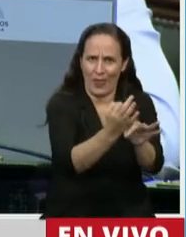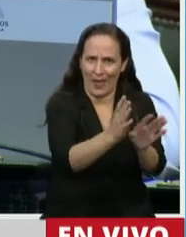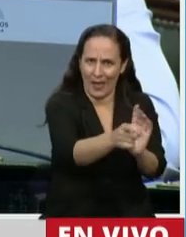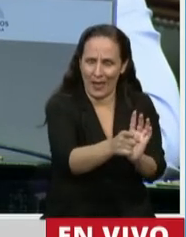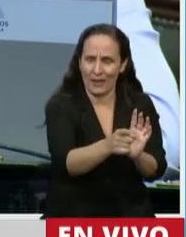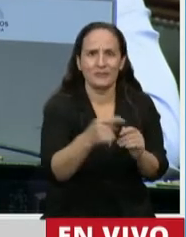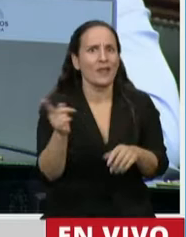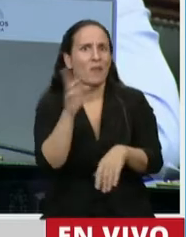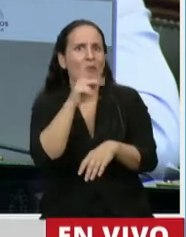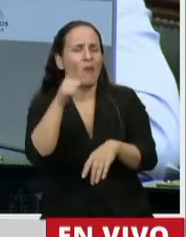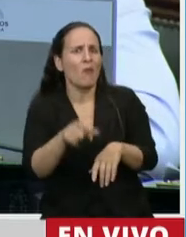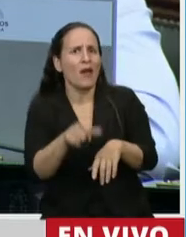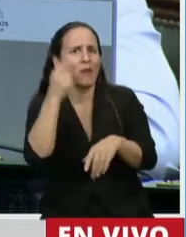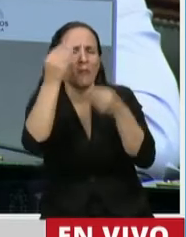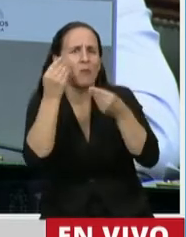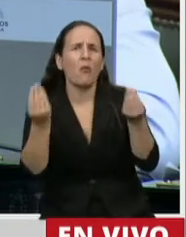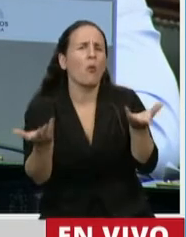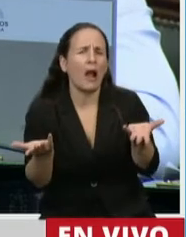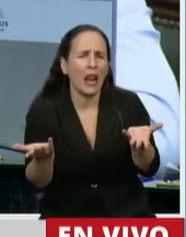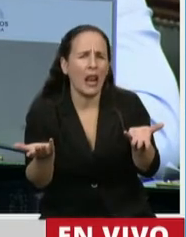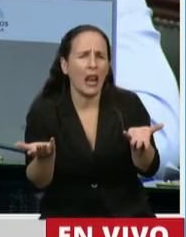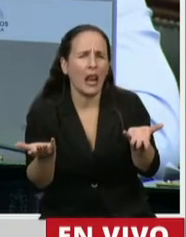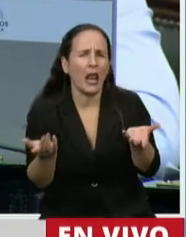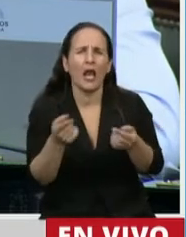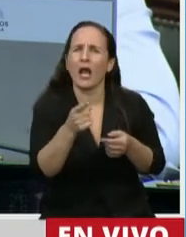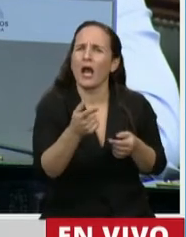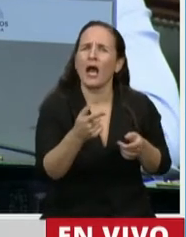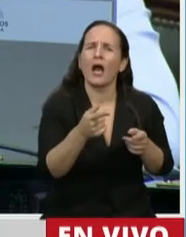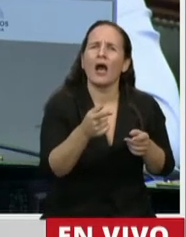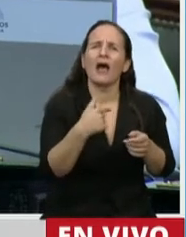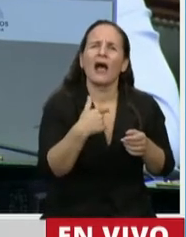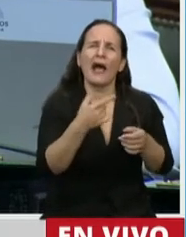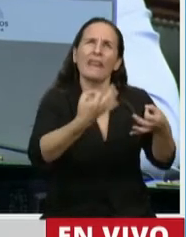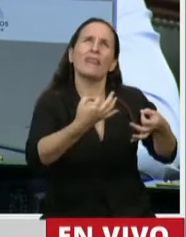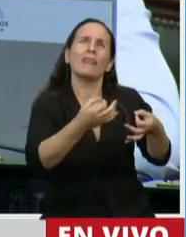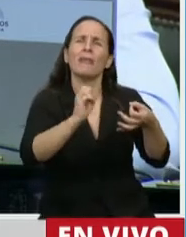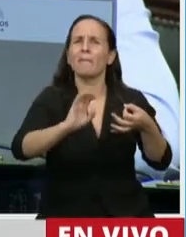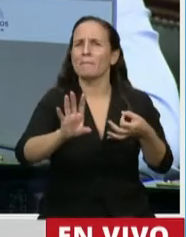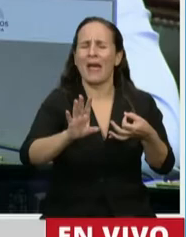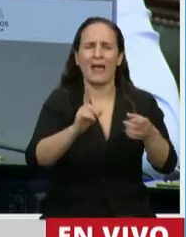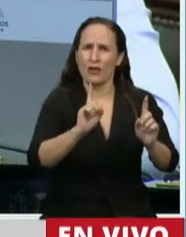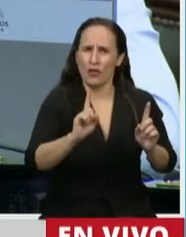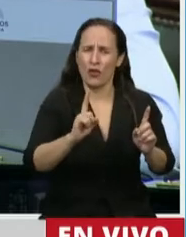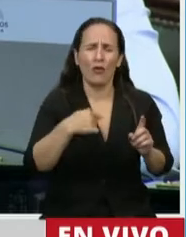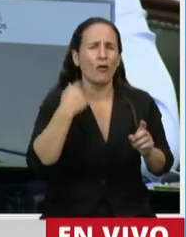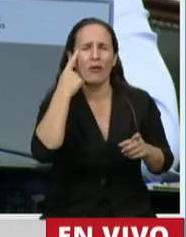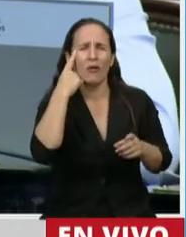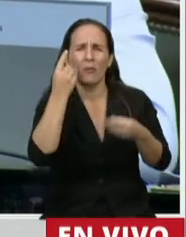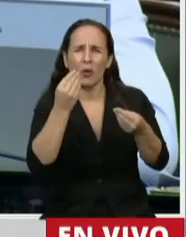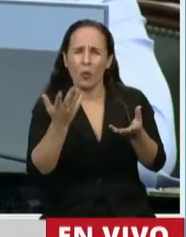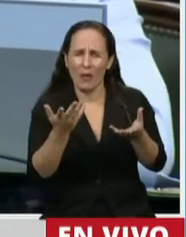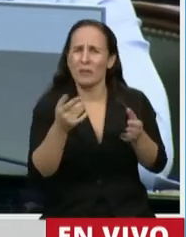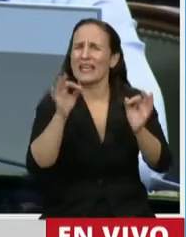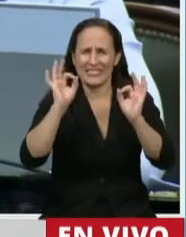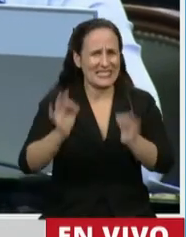cuál era su preocupación? No era saber si estaba haciendo lo correcto o no, sino porque tiene